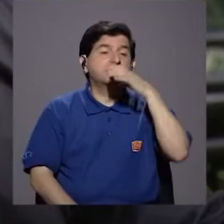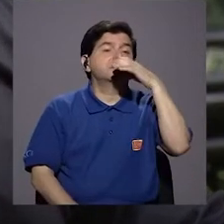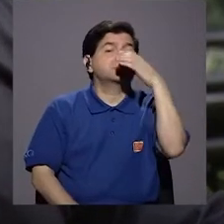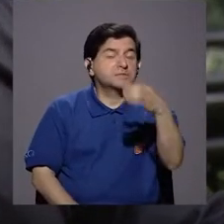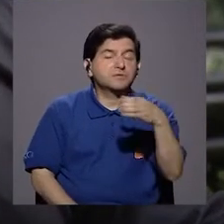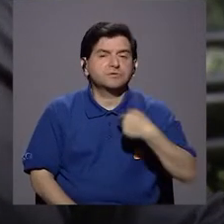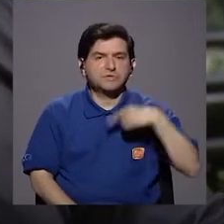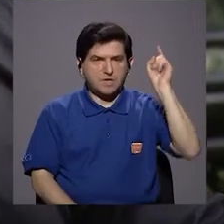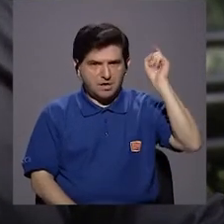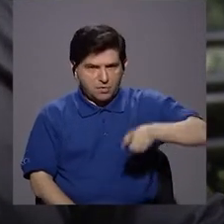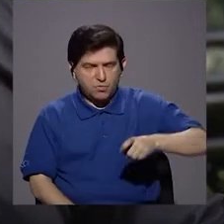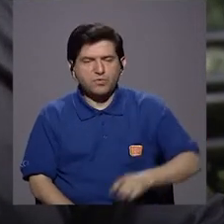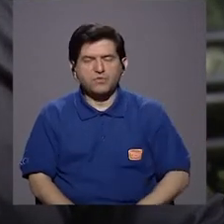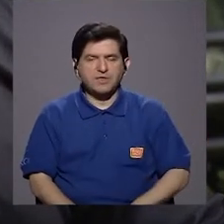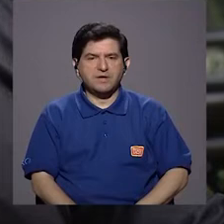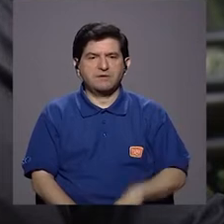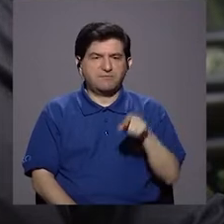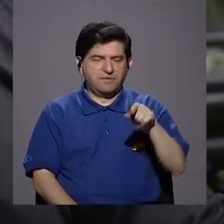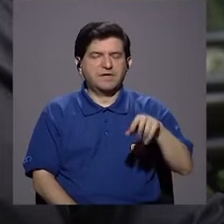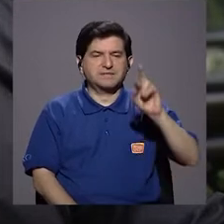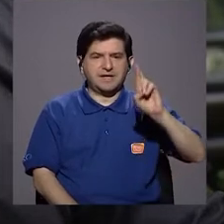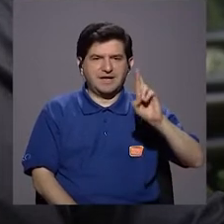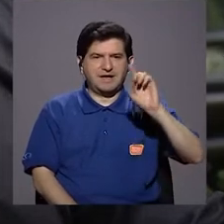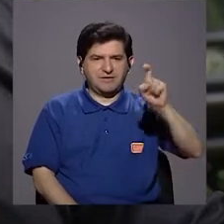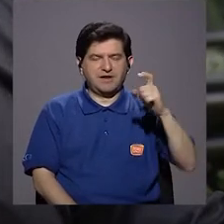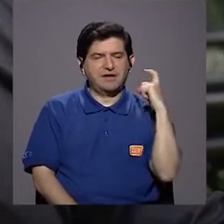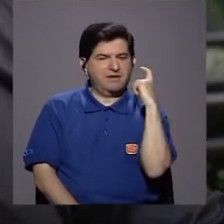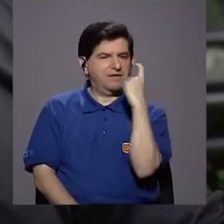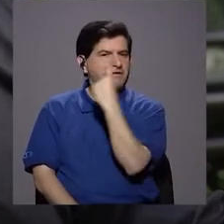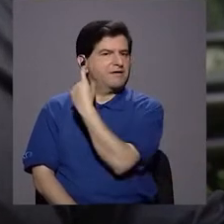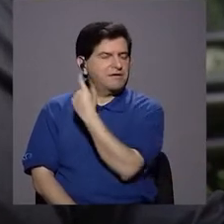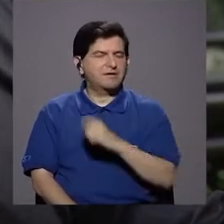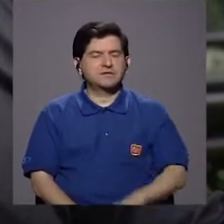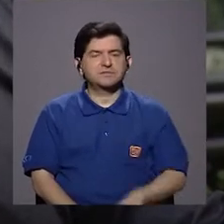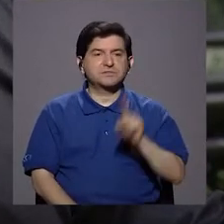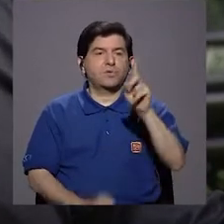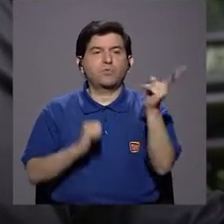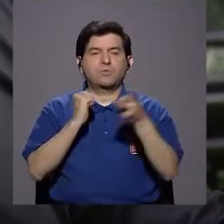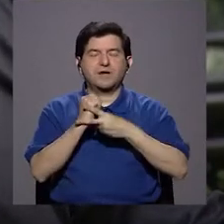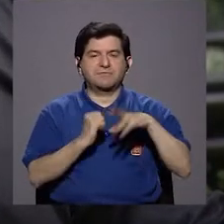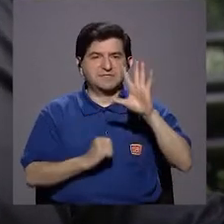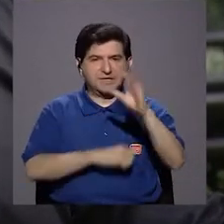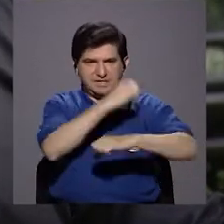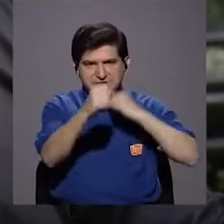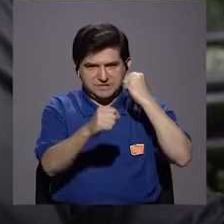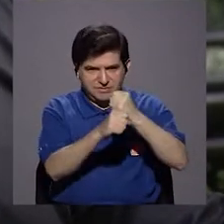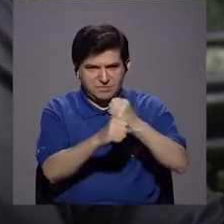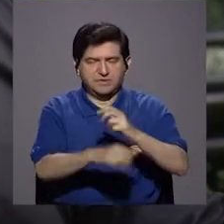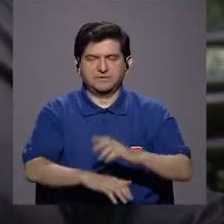Se recomienda que uno debiera tomarse una radiografía panorámica por lo menos una vez cada cinco años.